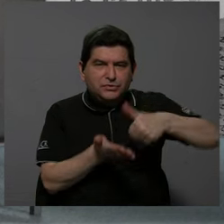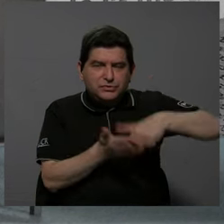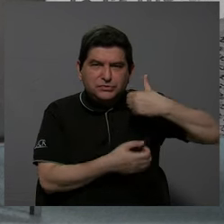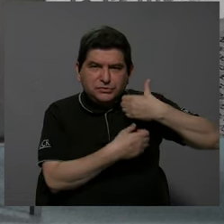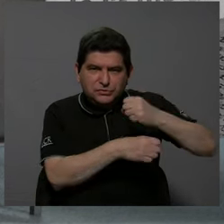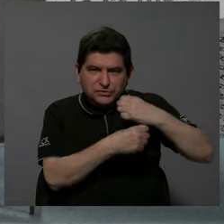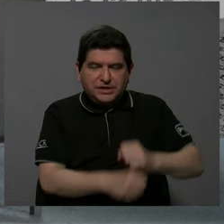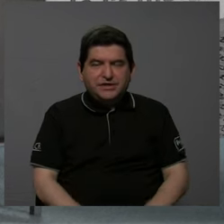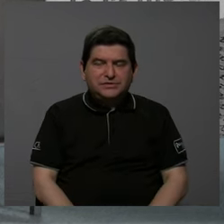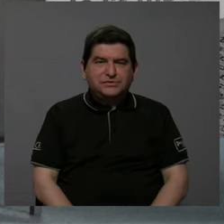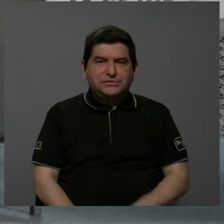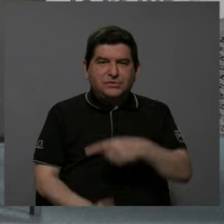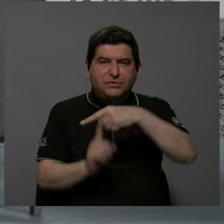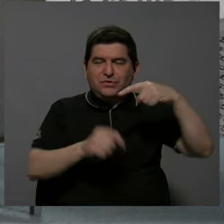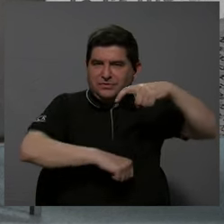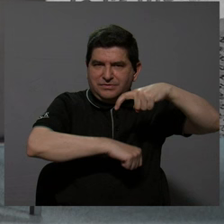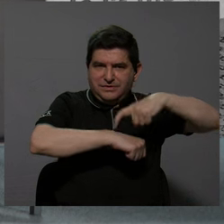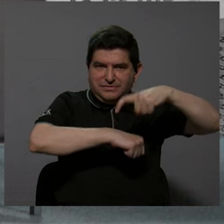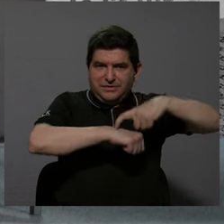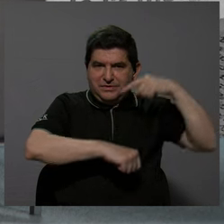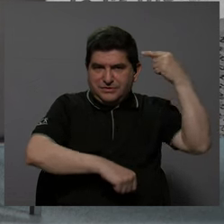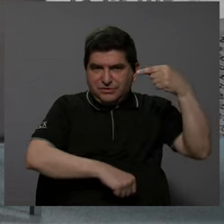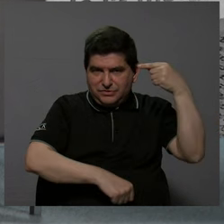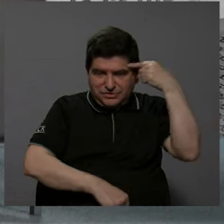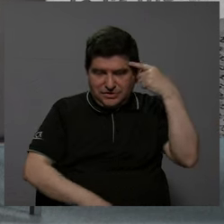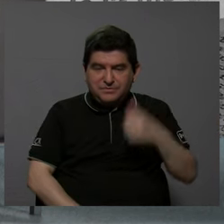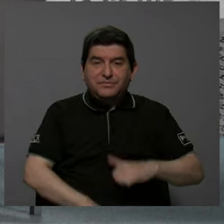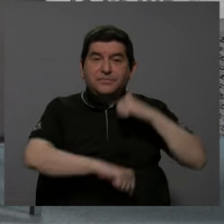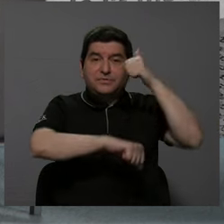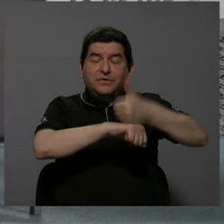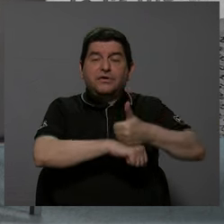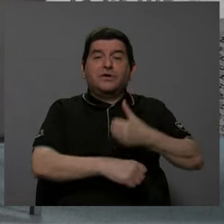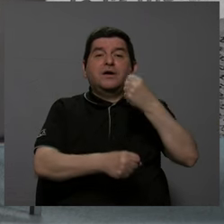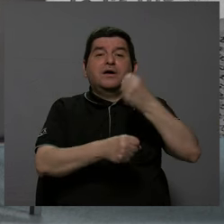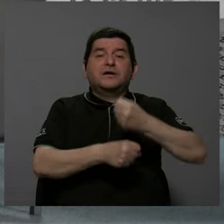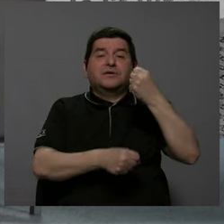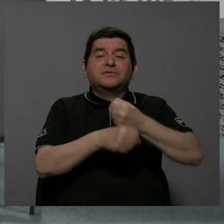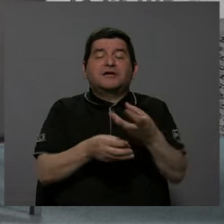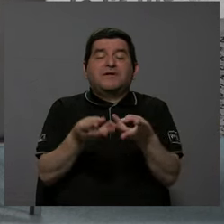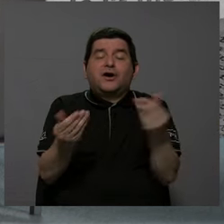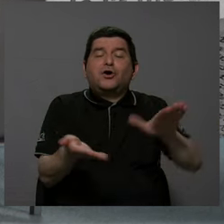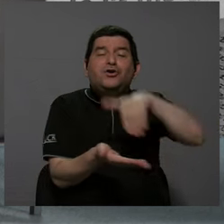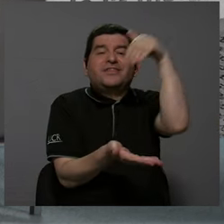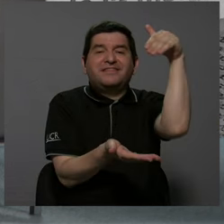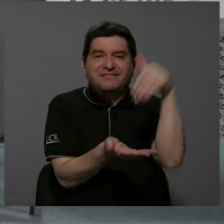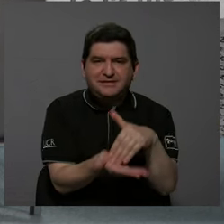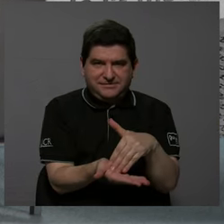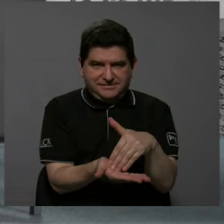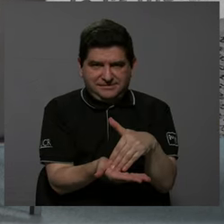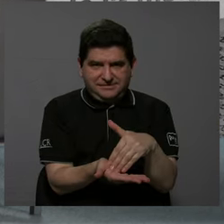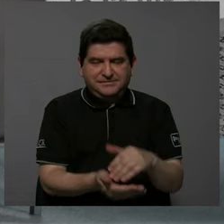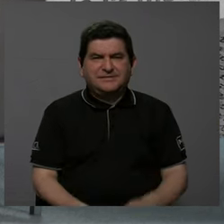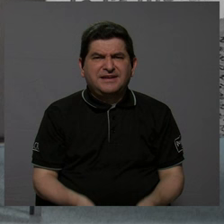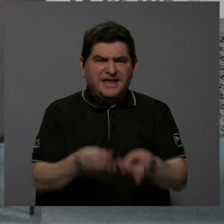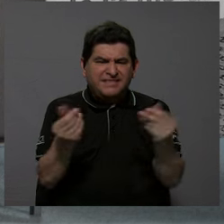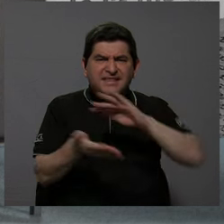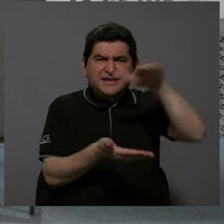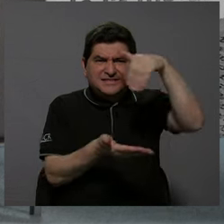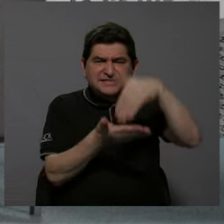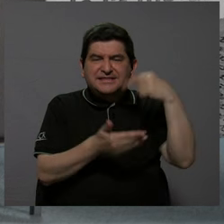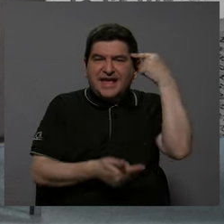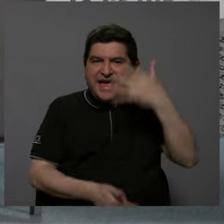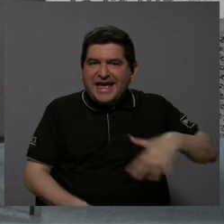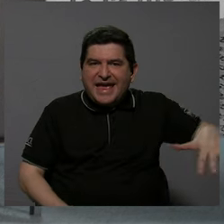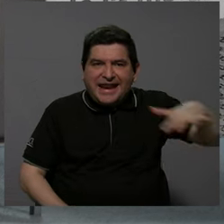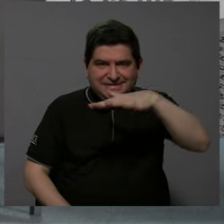municipales, este proceso de medio periodo, se enmarca dentro de un esfuerzo por descentralización, descentralización